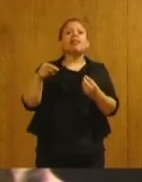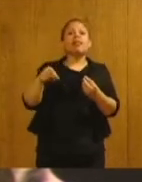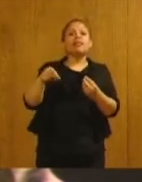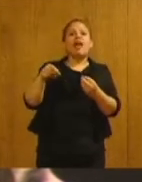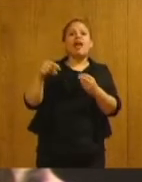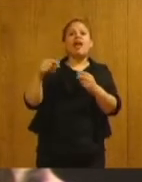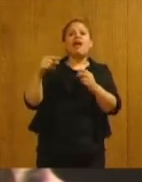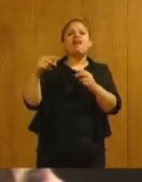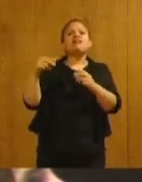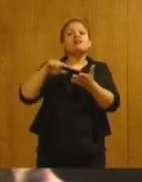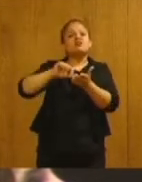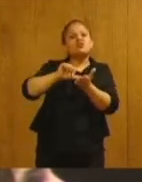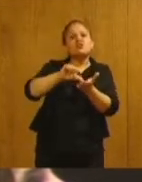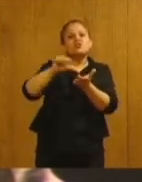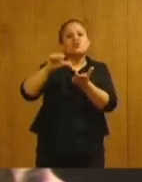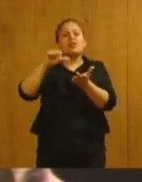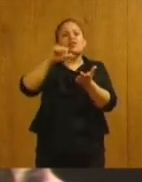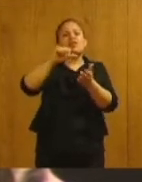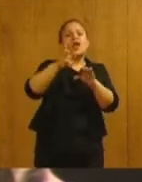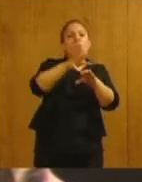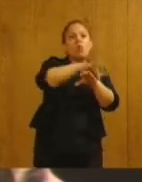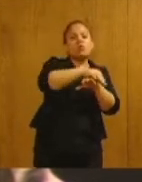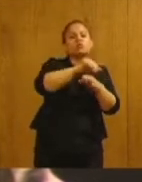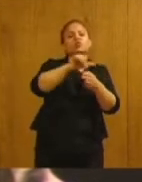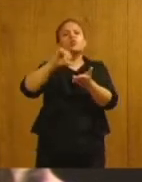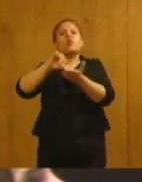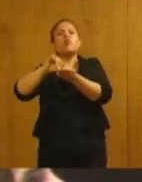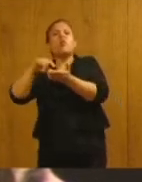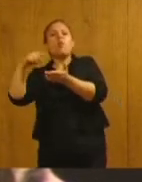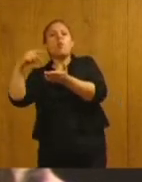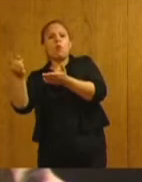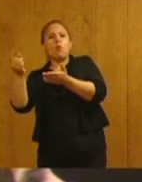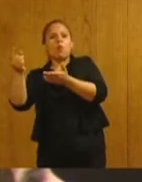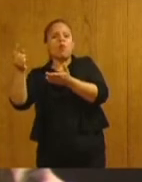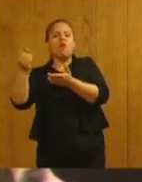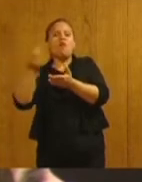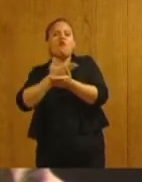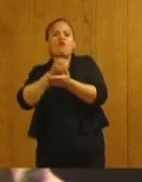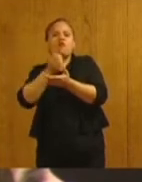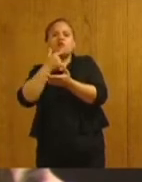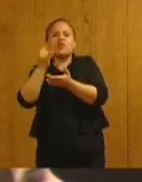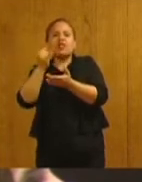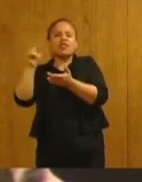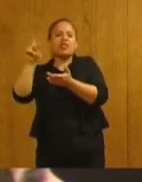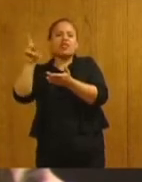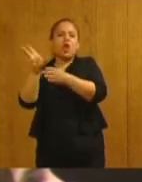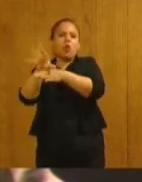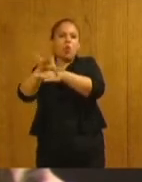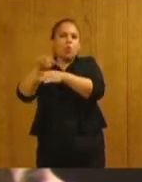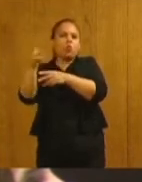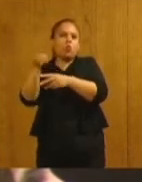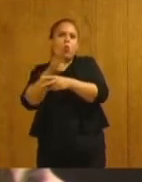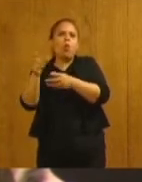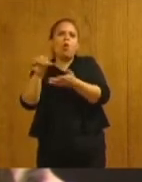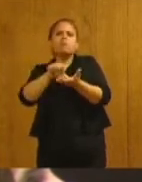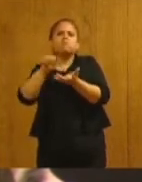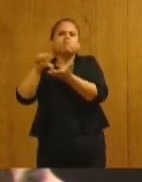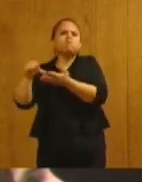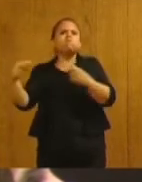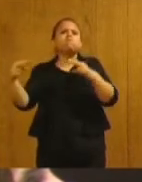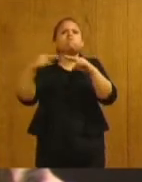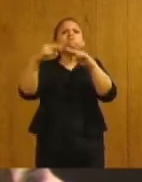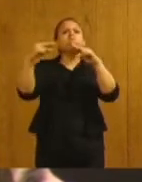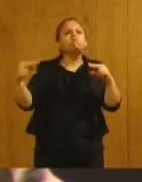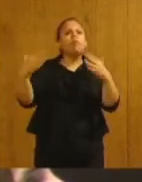ciudades de Puerto Iguazú y las ciudades de Foz de Iguazú, y también habilitará o reactivará